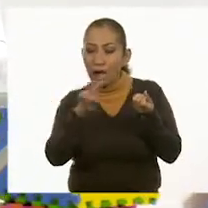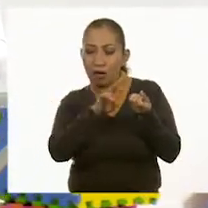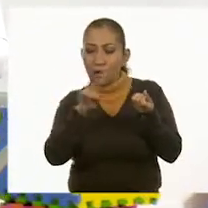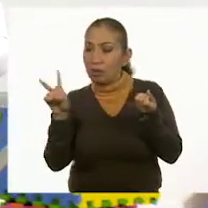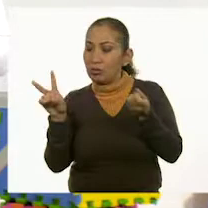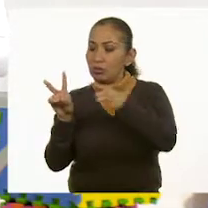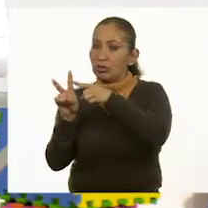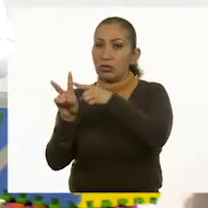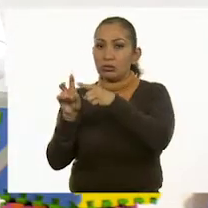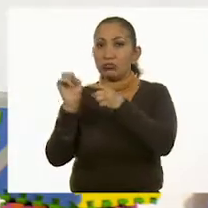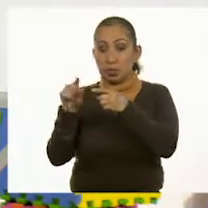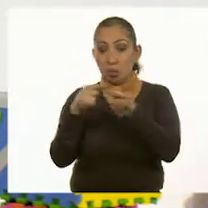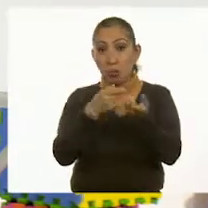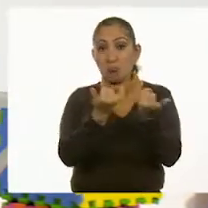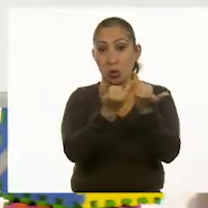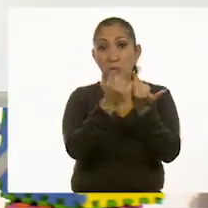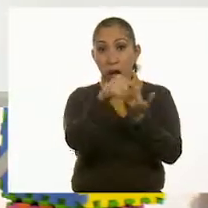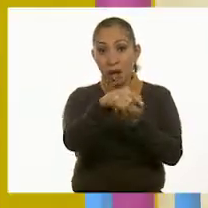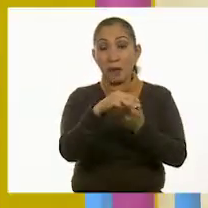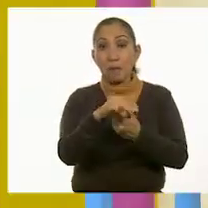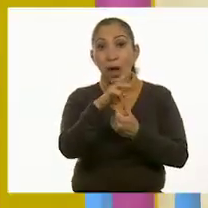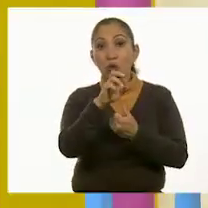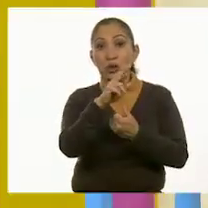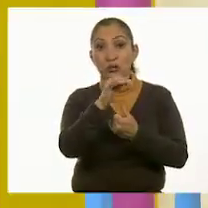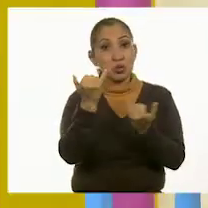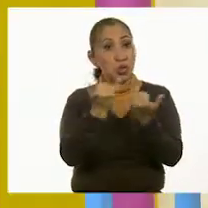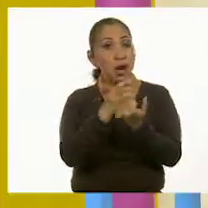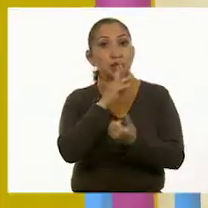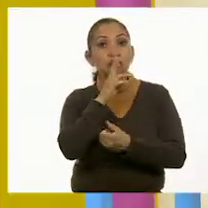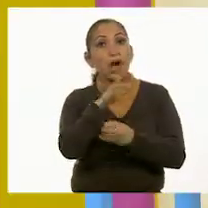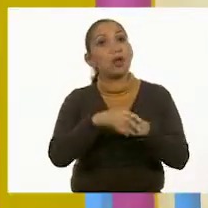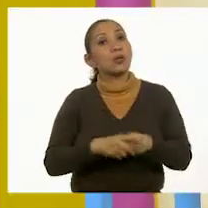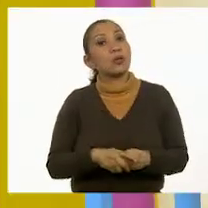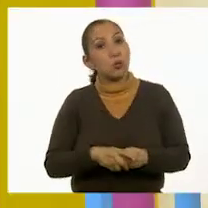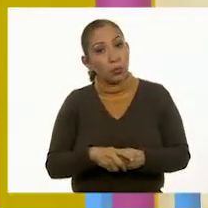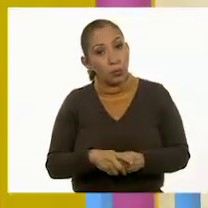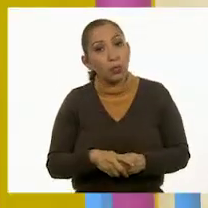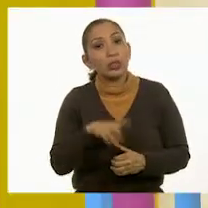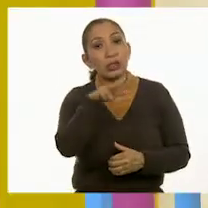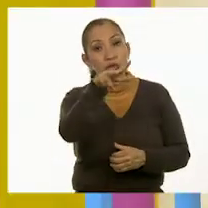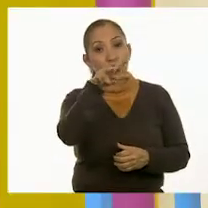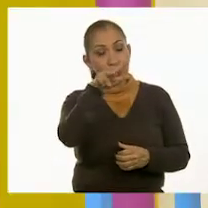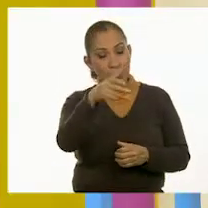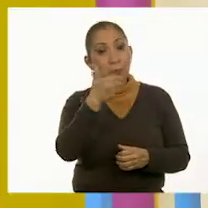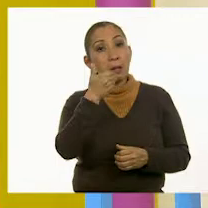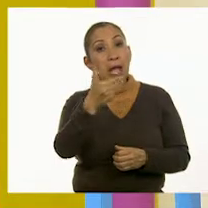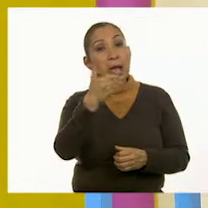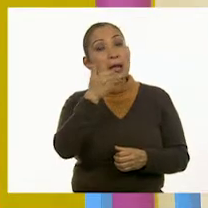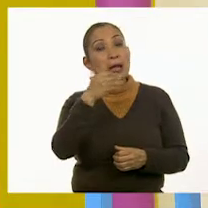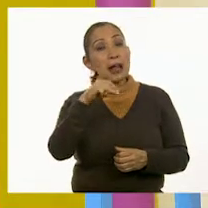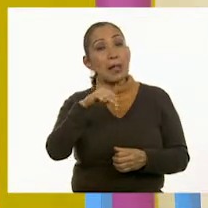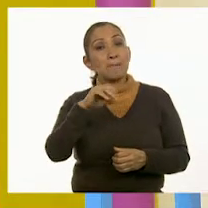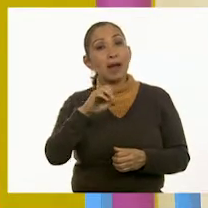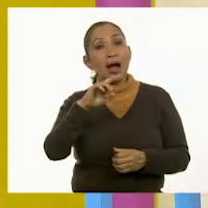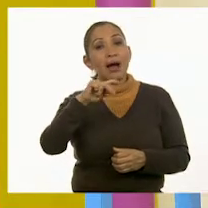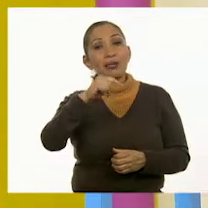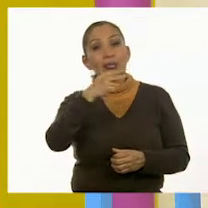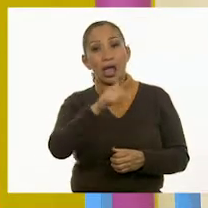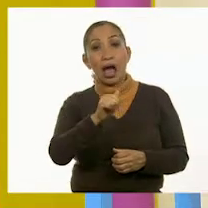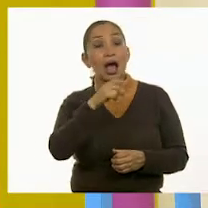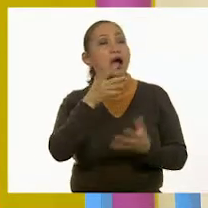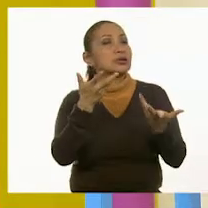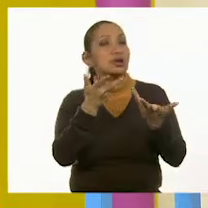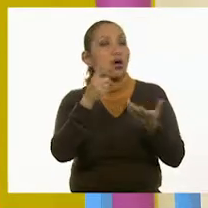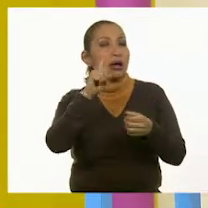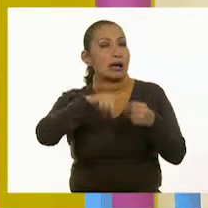sí coincide con lo que dice... Es el mismo resultado. el mismo resultado. 18. Muy bien, Marta. Claro, y es que lo que hizo al